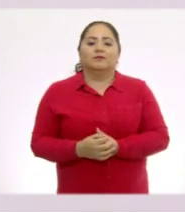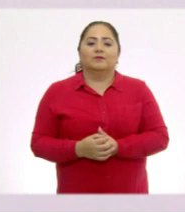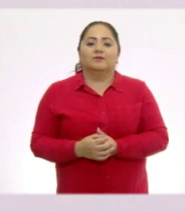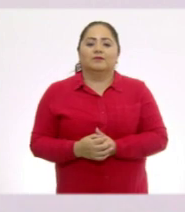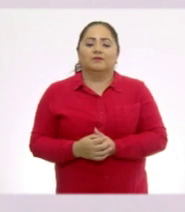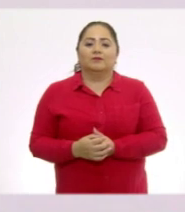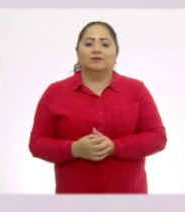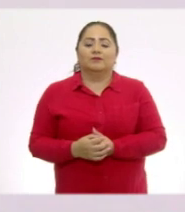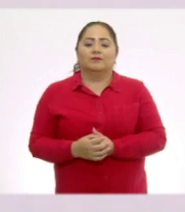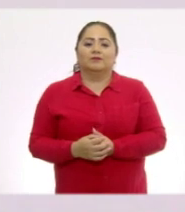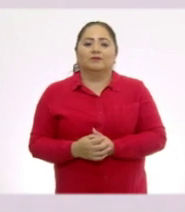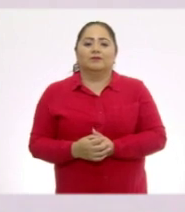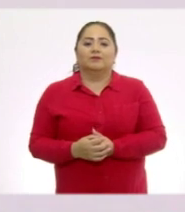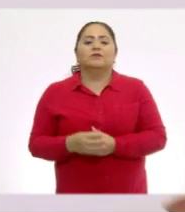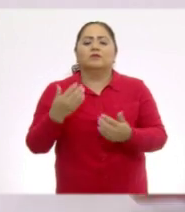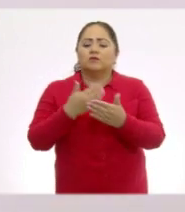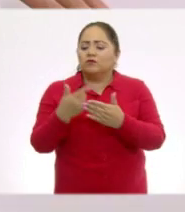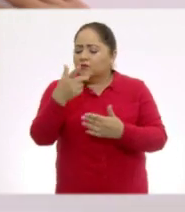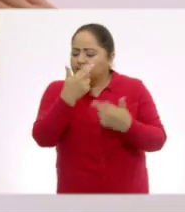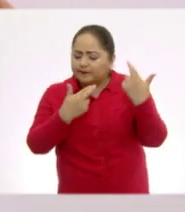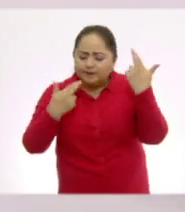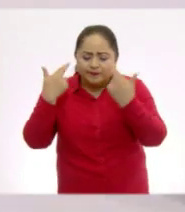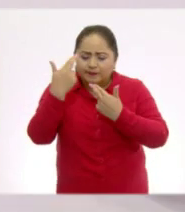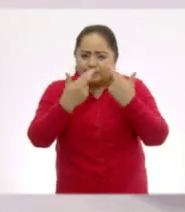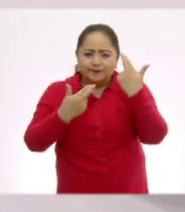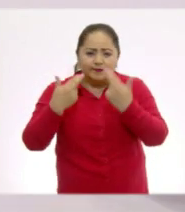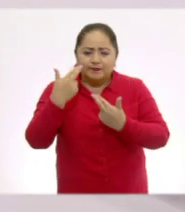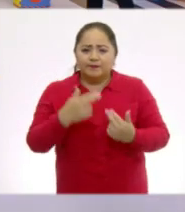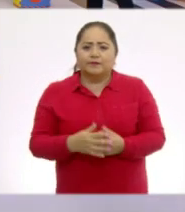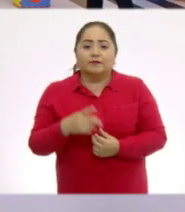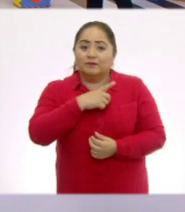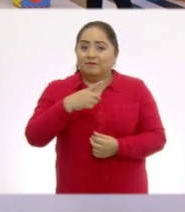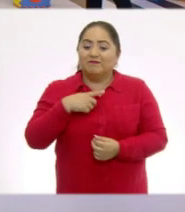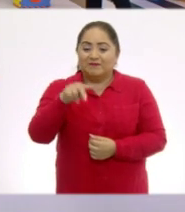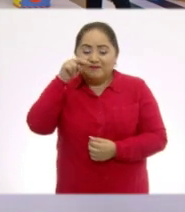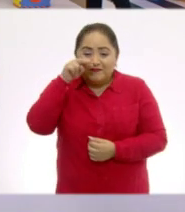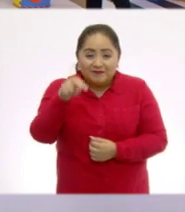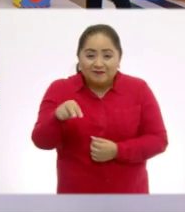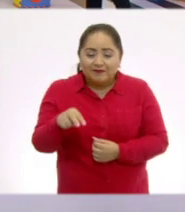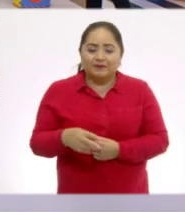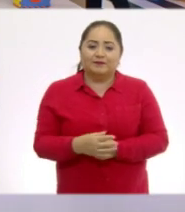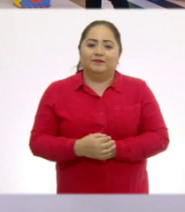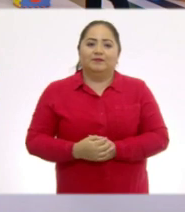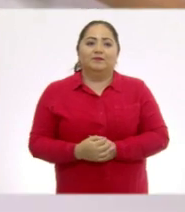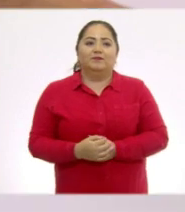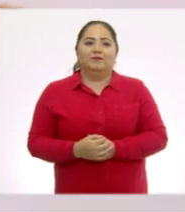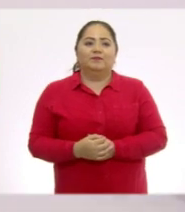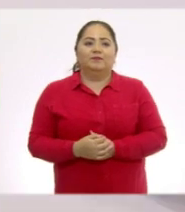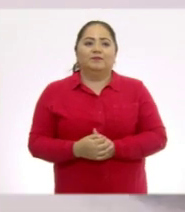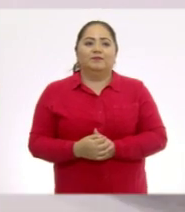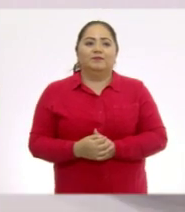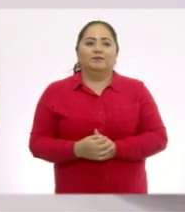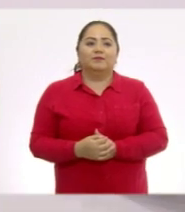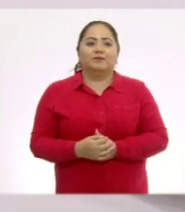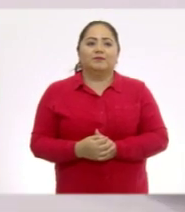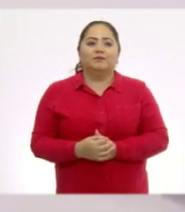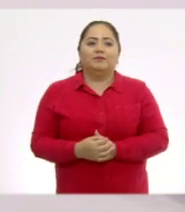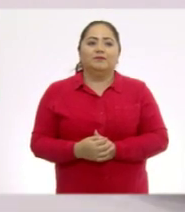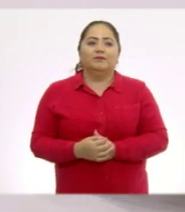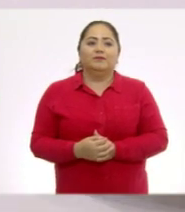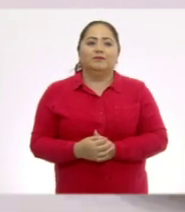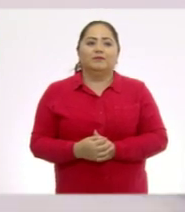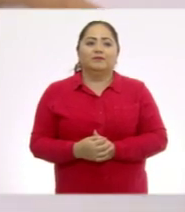es! A ver, vamos a analizar un poco. Claro, hay que observar. Vamos a observar. Tal vez puede